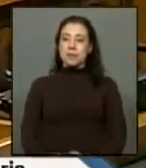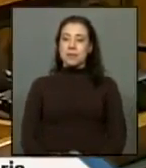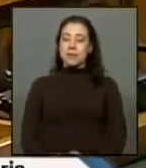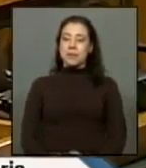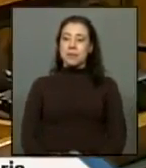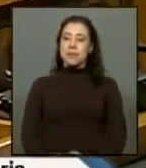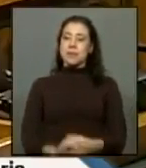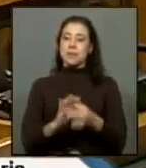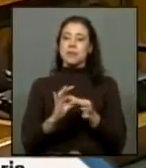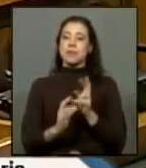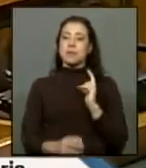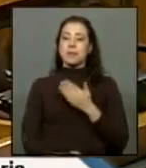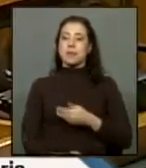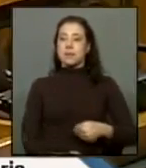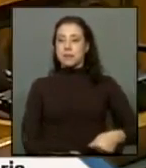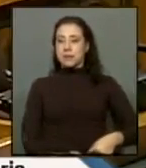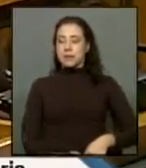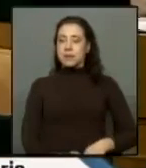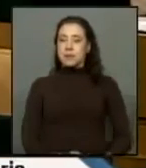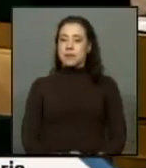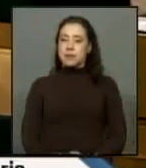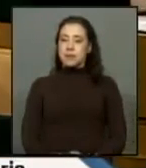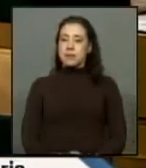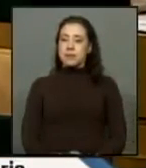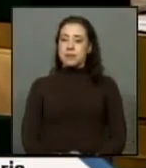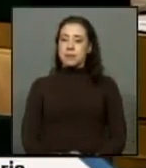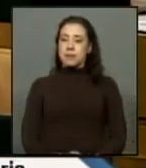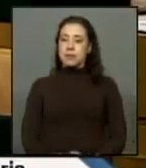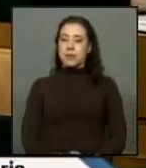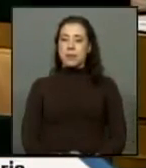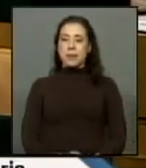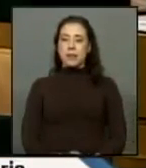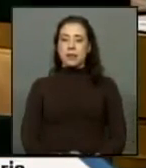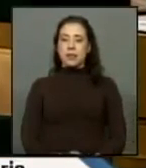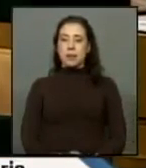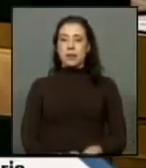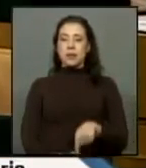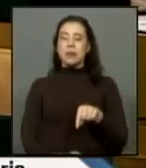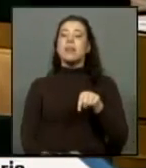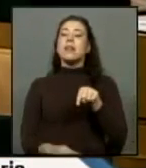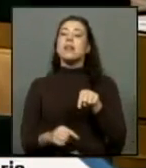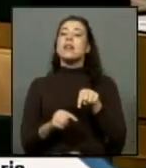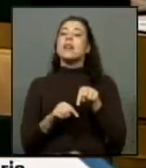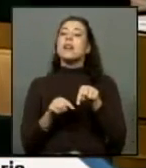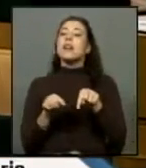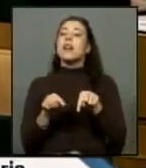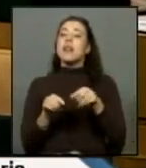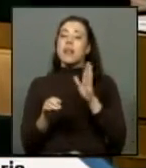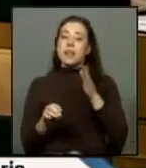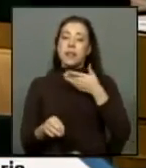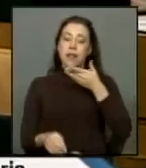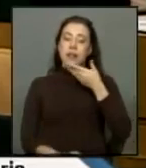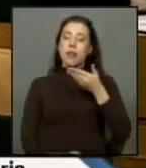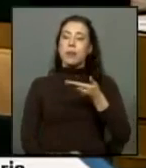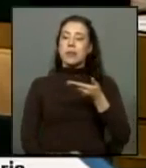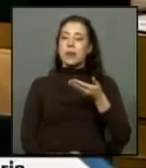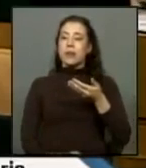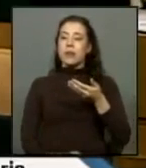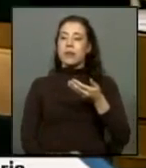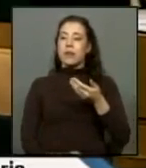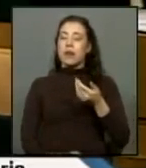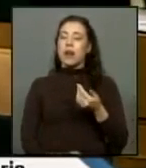muchas gracias señor presidente no hay duda que uno quería intervenir en este momento